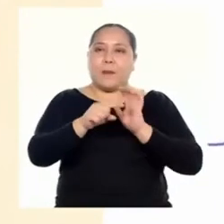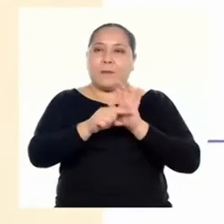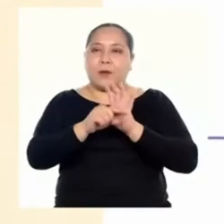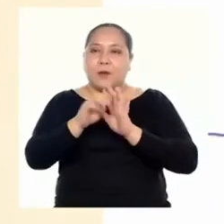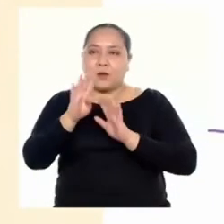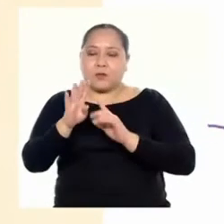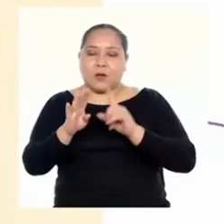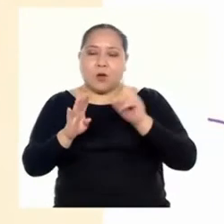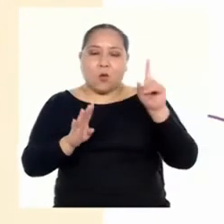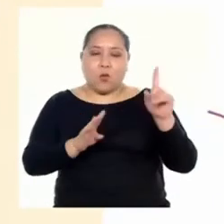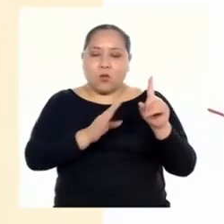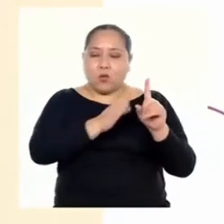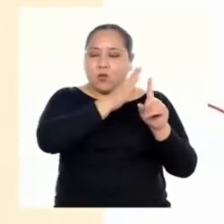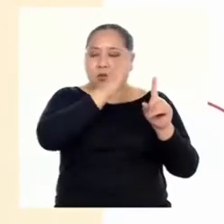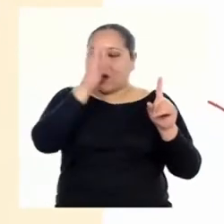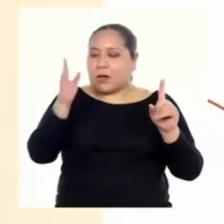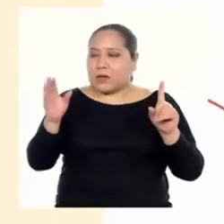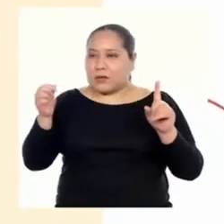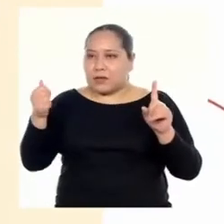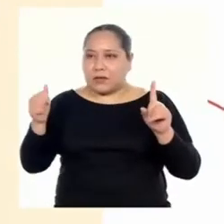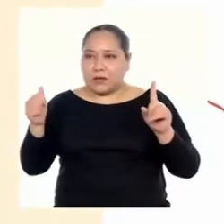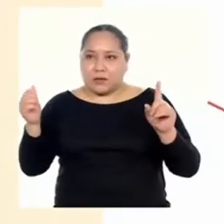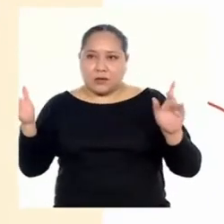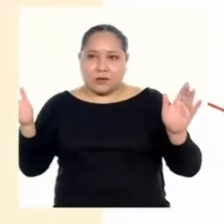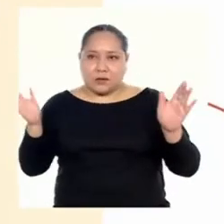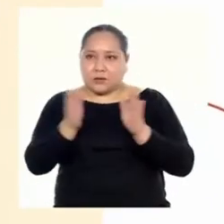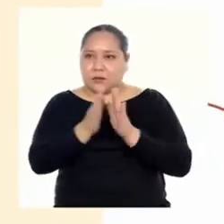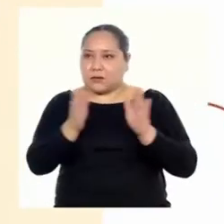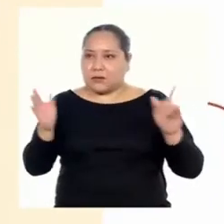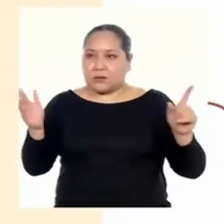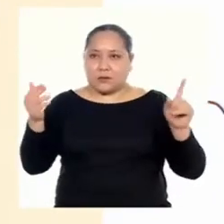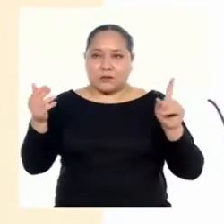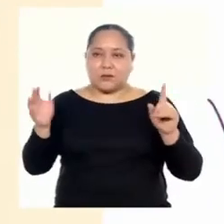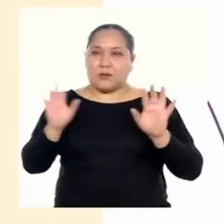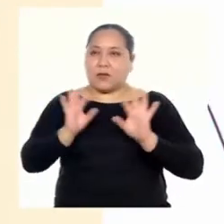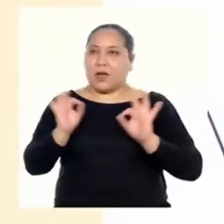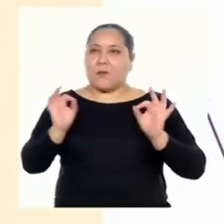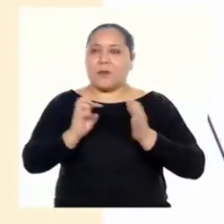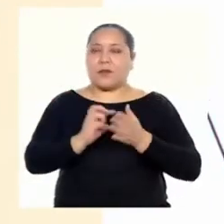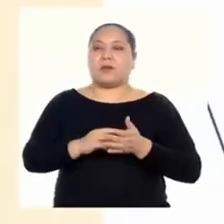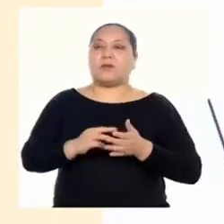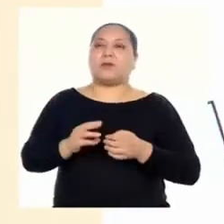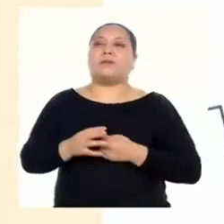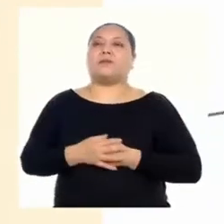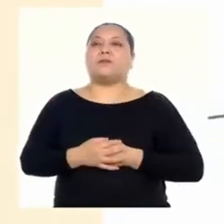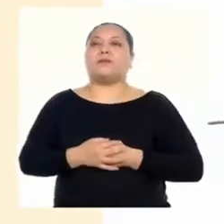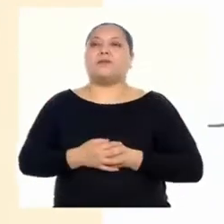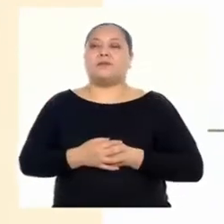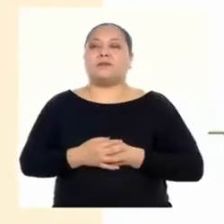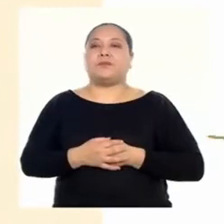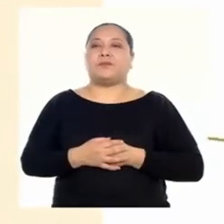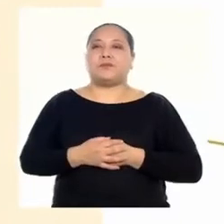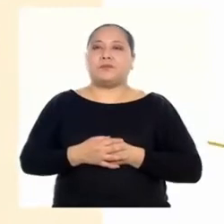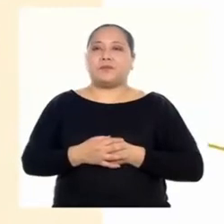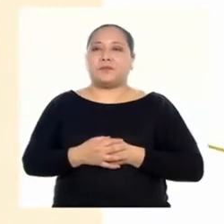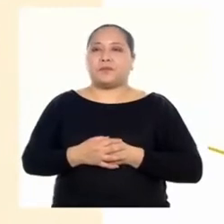debe estar entre 1 y 10 como condición de la notación científica.